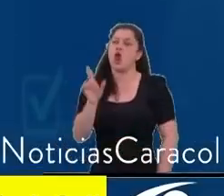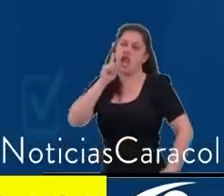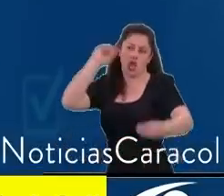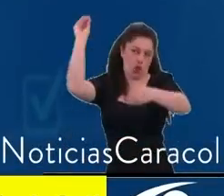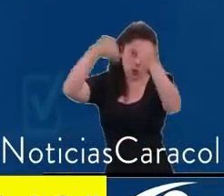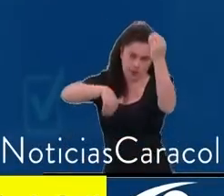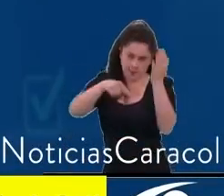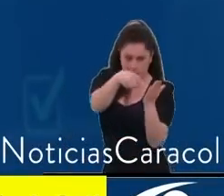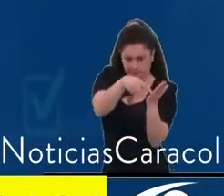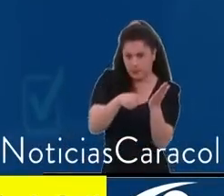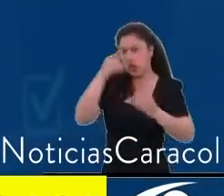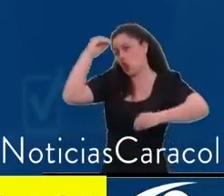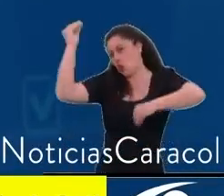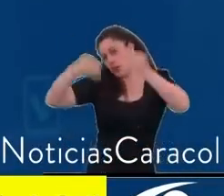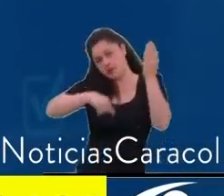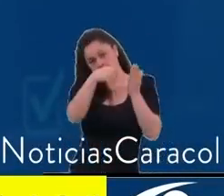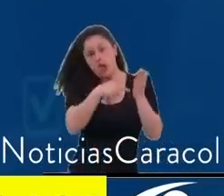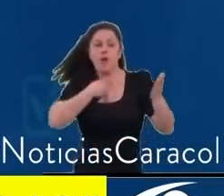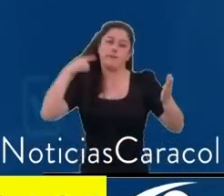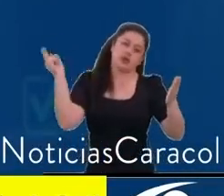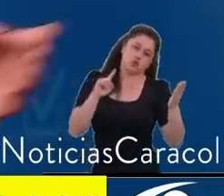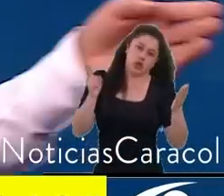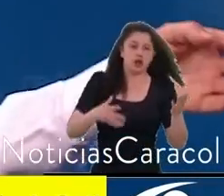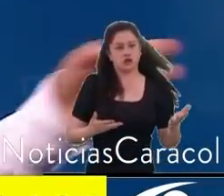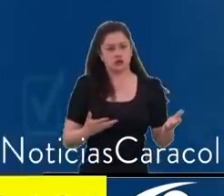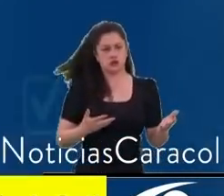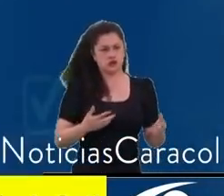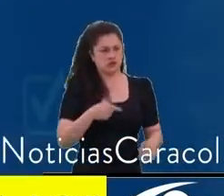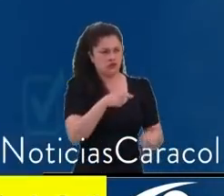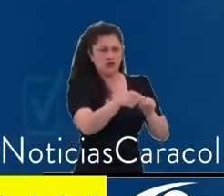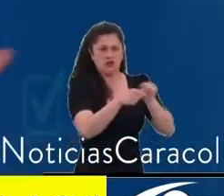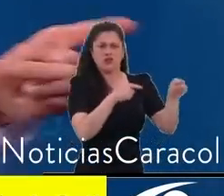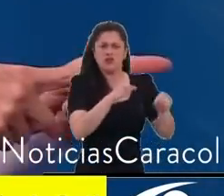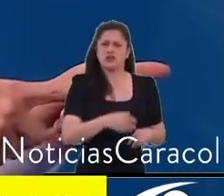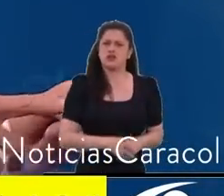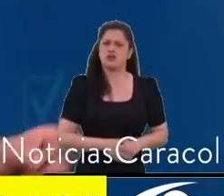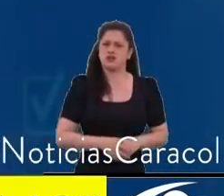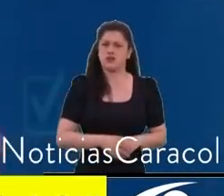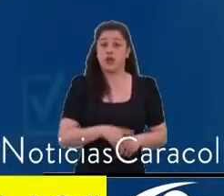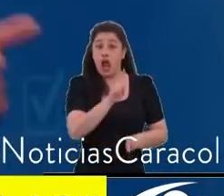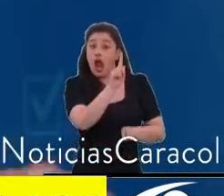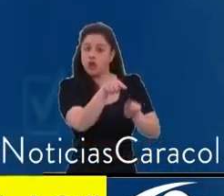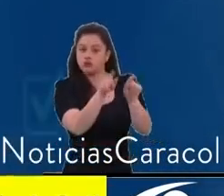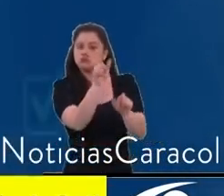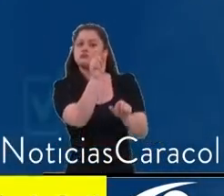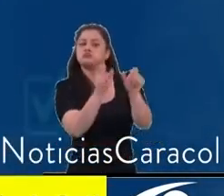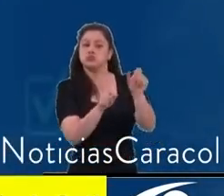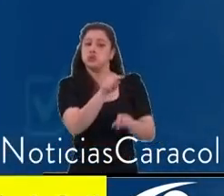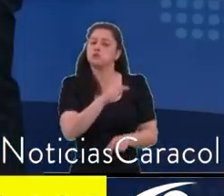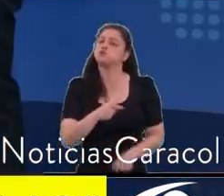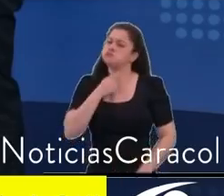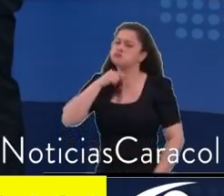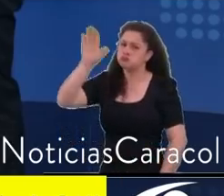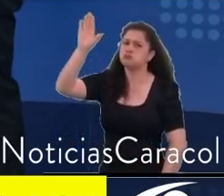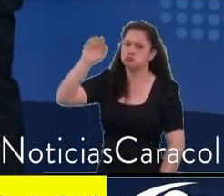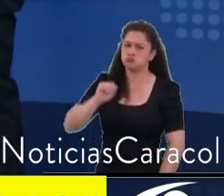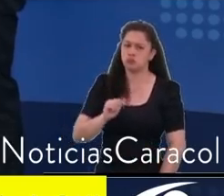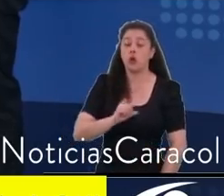ponencia positiva y dijo que le gustaba el POD que predía que lo aprobáramos y ahora dice que no le gusta. Ese es el mundo de la mezquindad de los políticos.